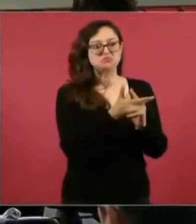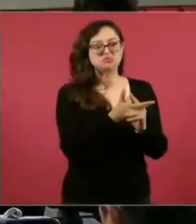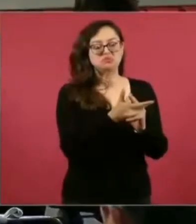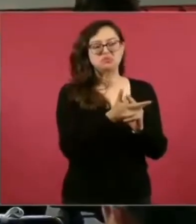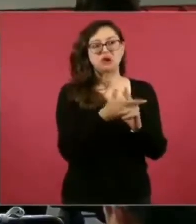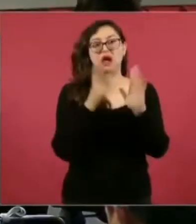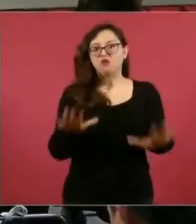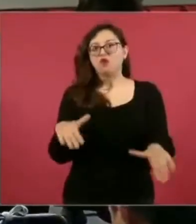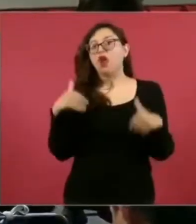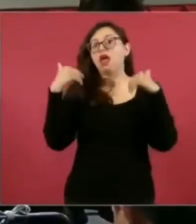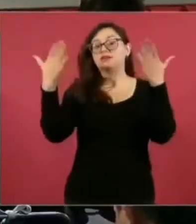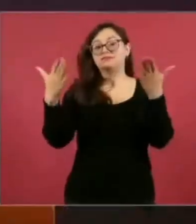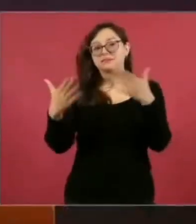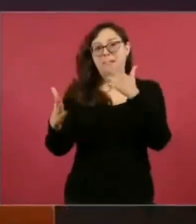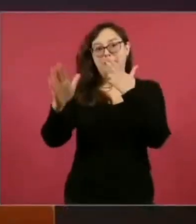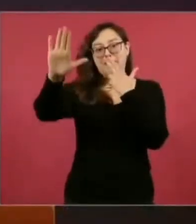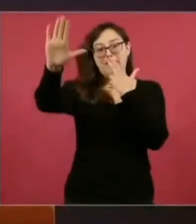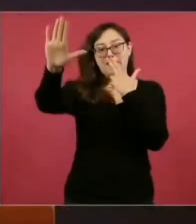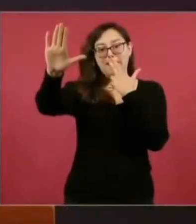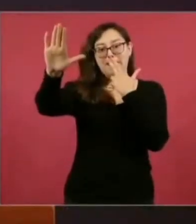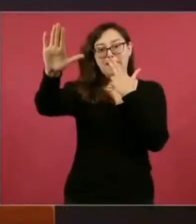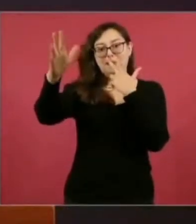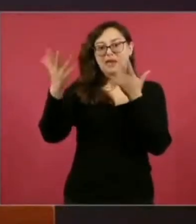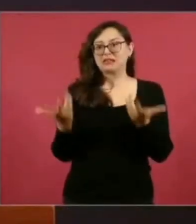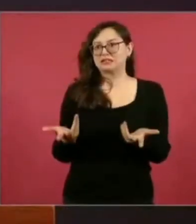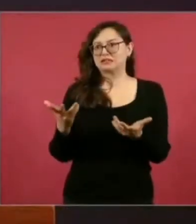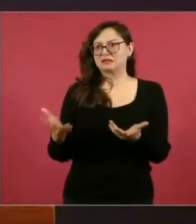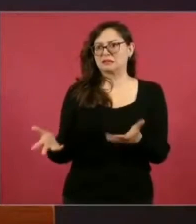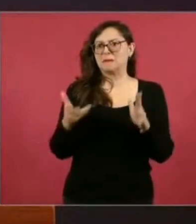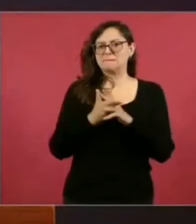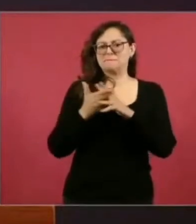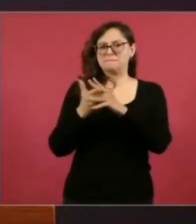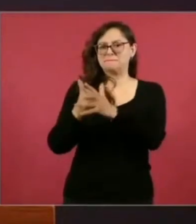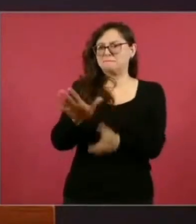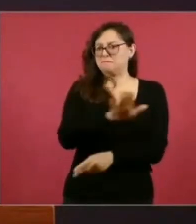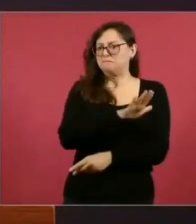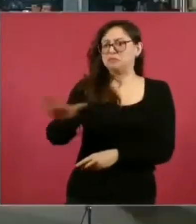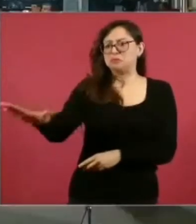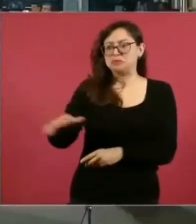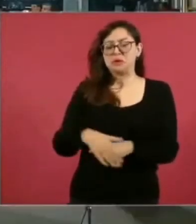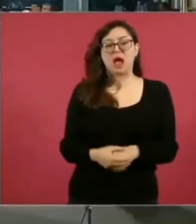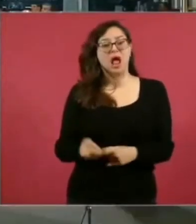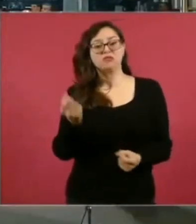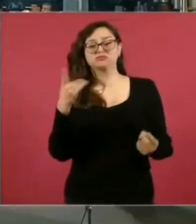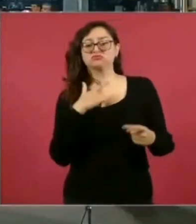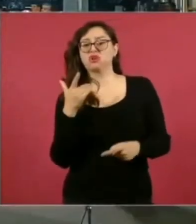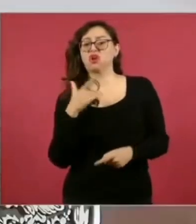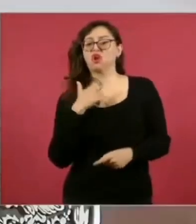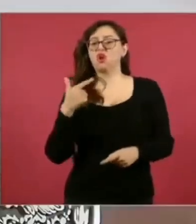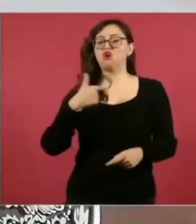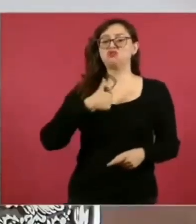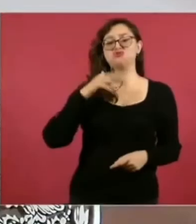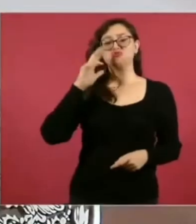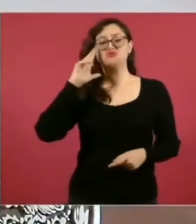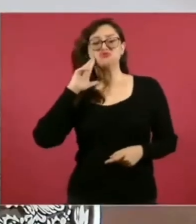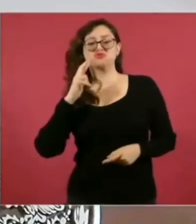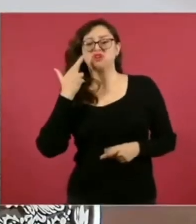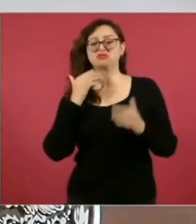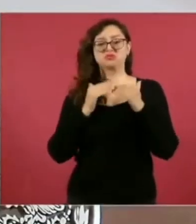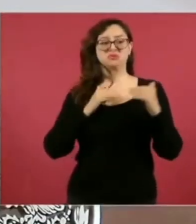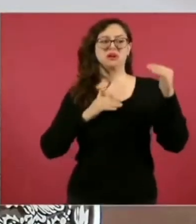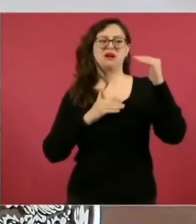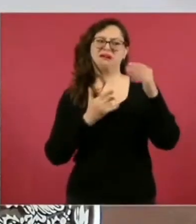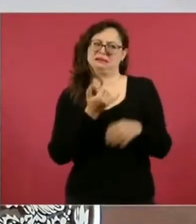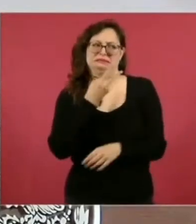y creo que eso no debe volver a pasar. Entonces, los que se sientan de raza superior, híjole, pues lean un poquito más